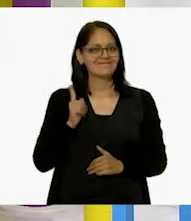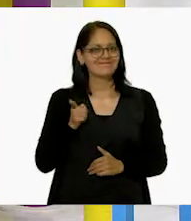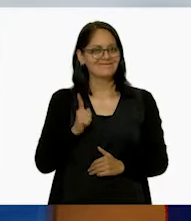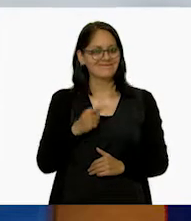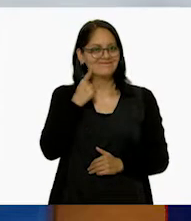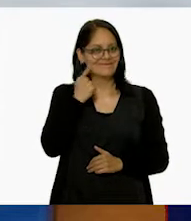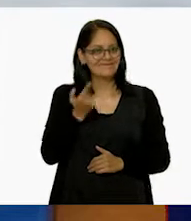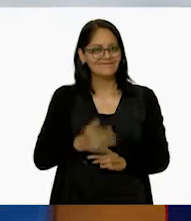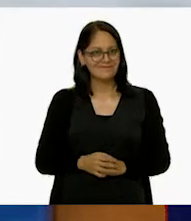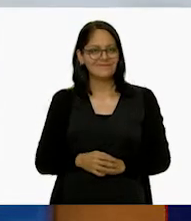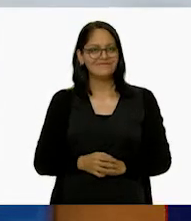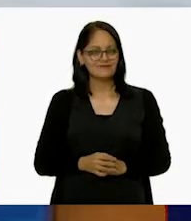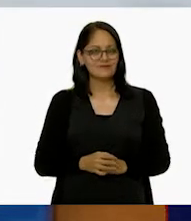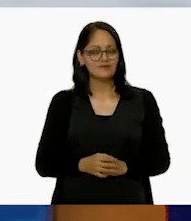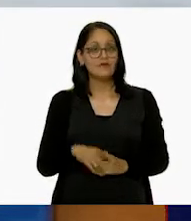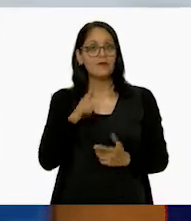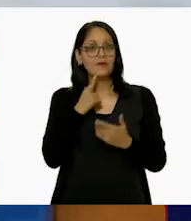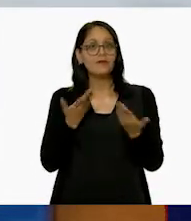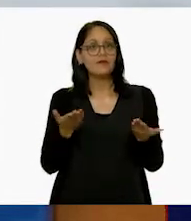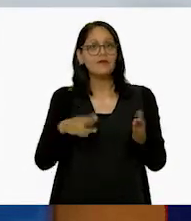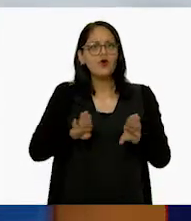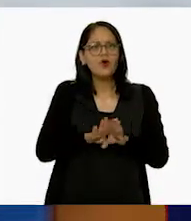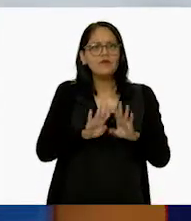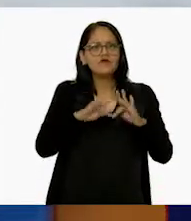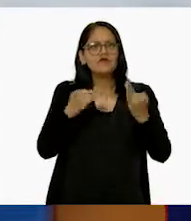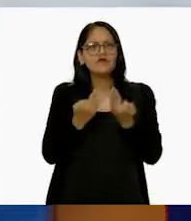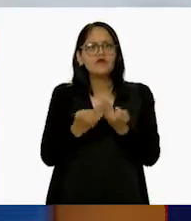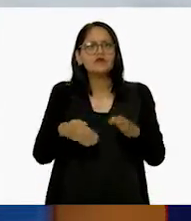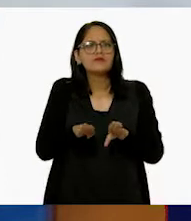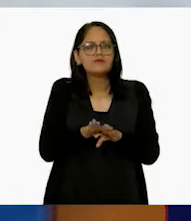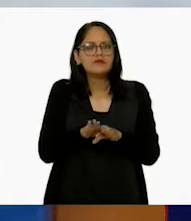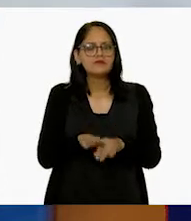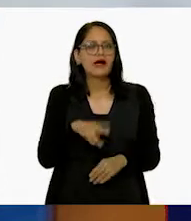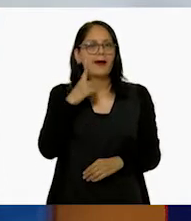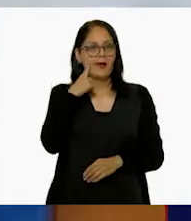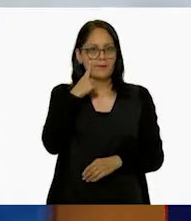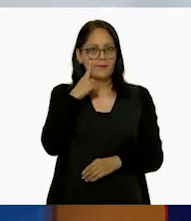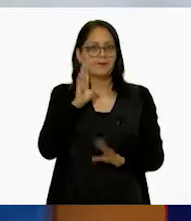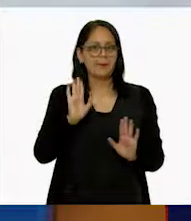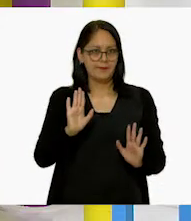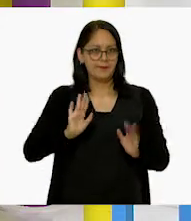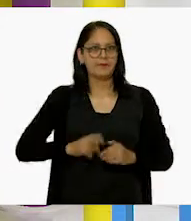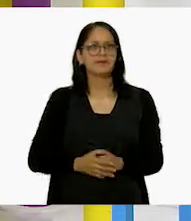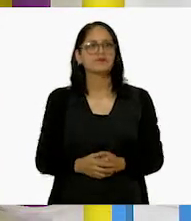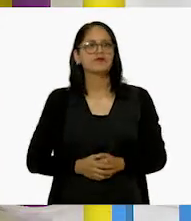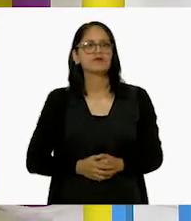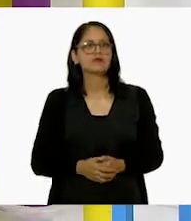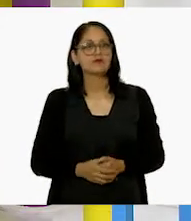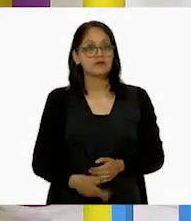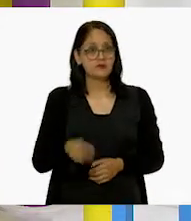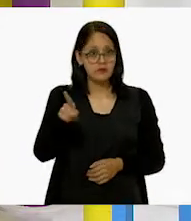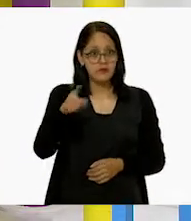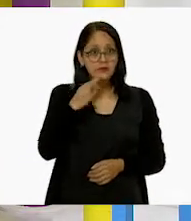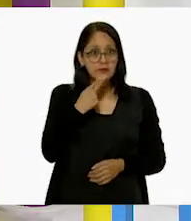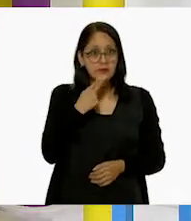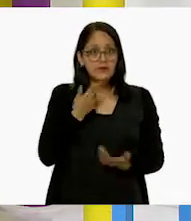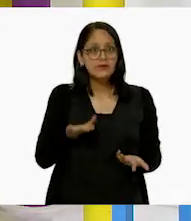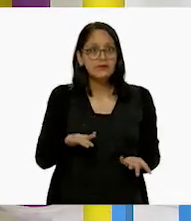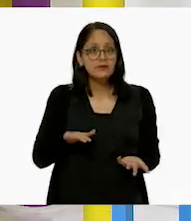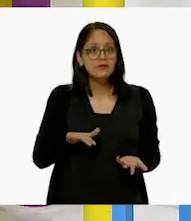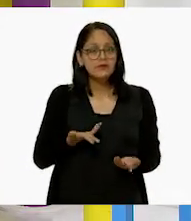¿Ya viste? Entonces, ¿cómo lo puedo formar? A ver. Entonces, tú vas a utilizar